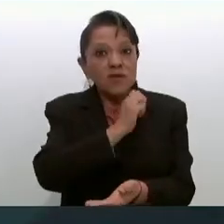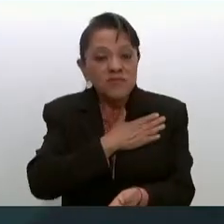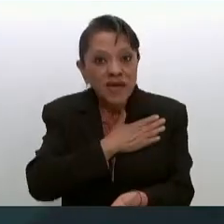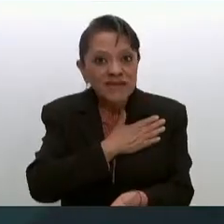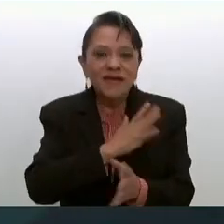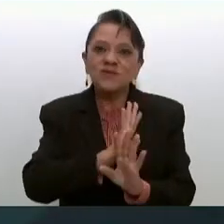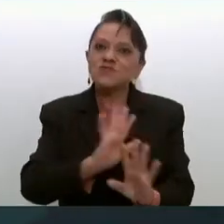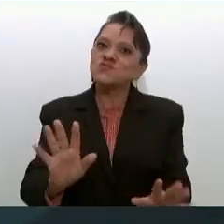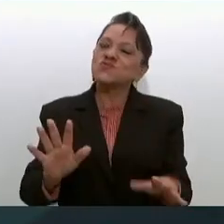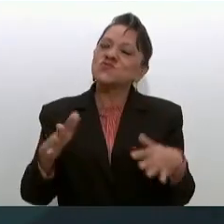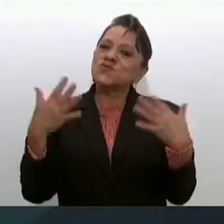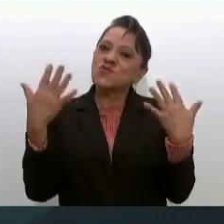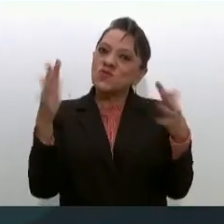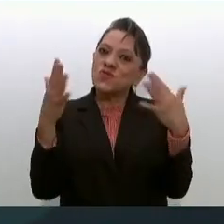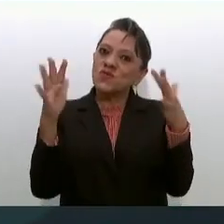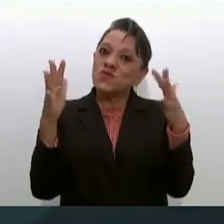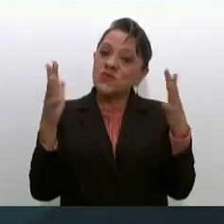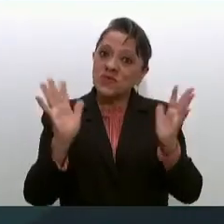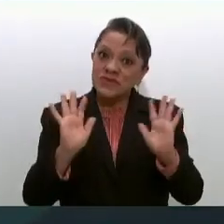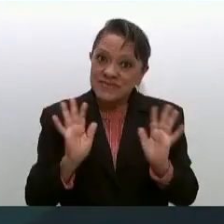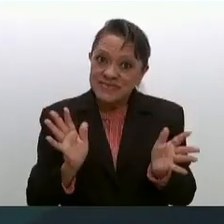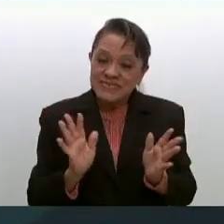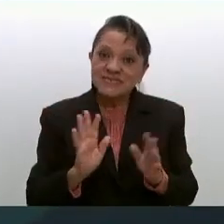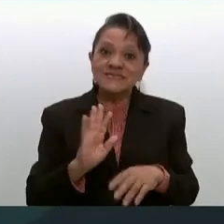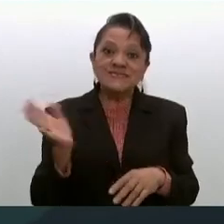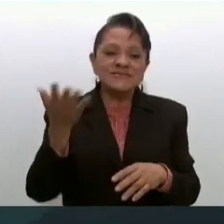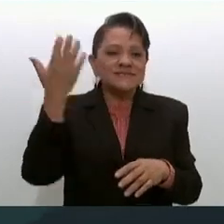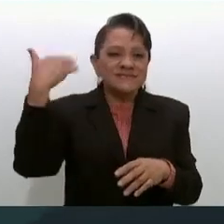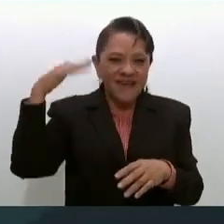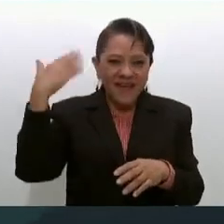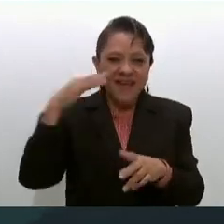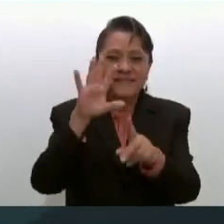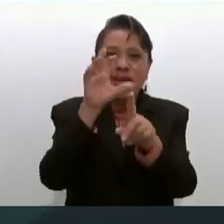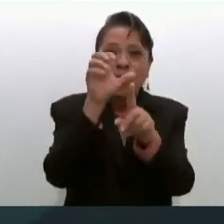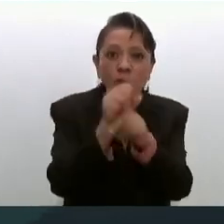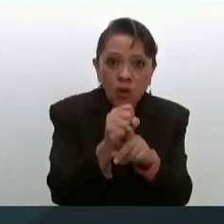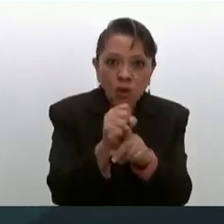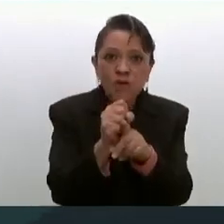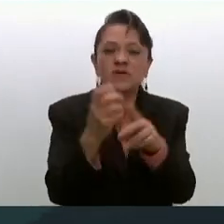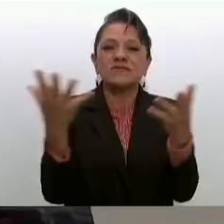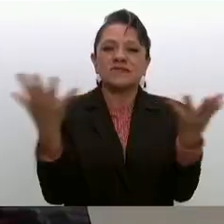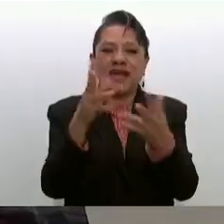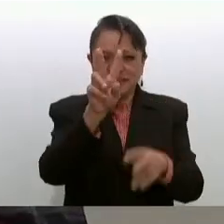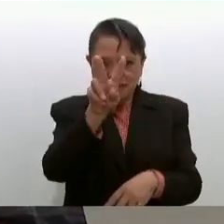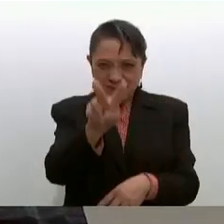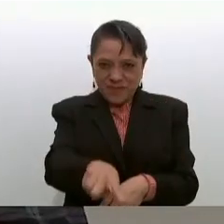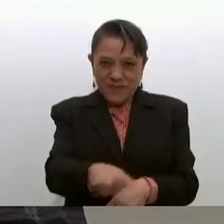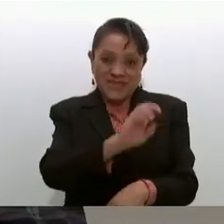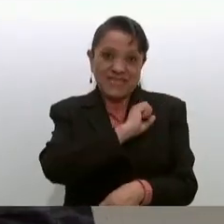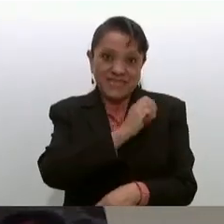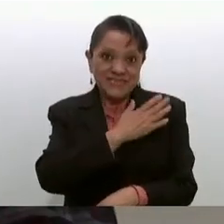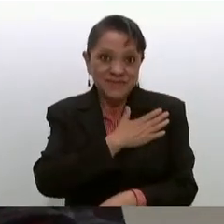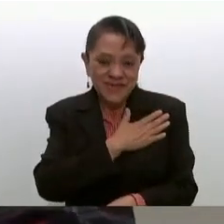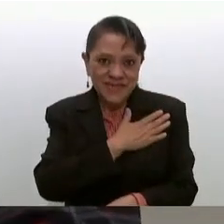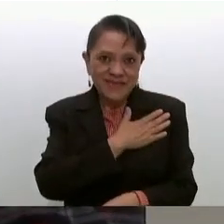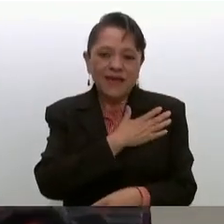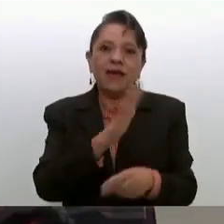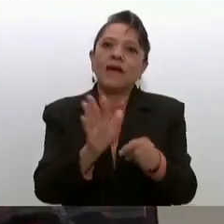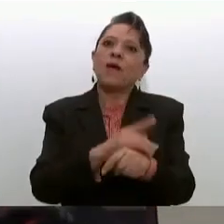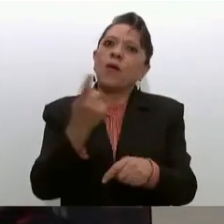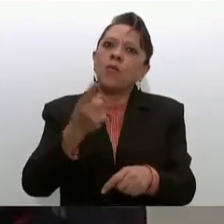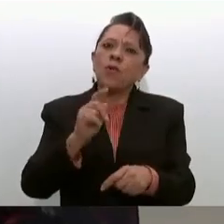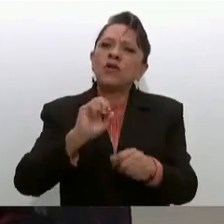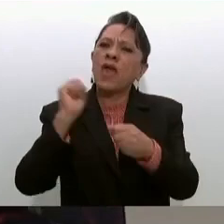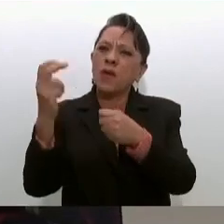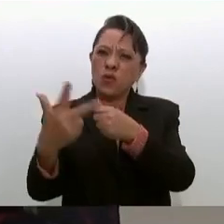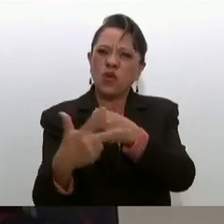era un logro que ellos habían hecho realidad porque en toda